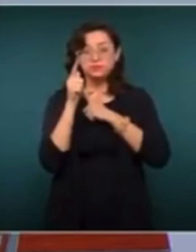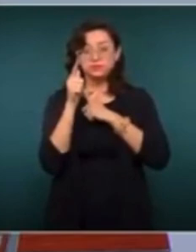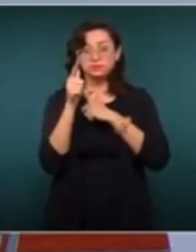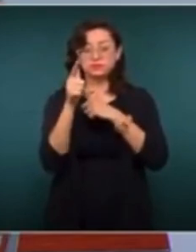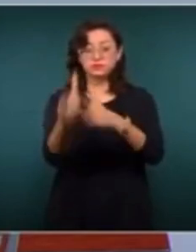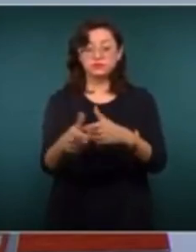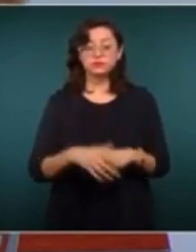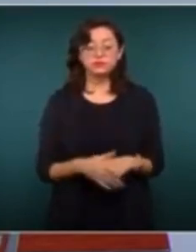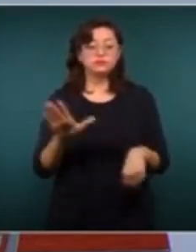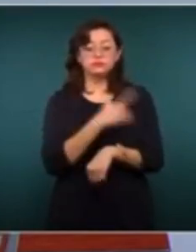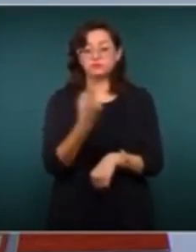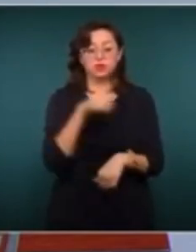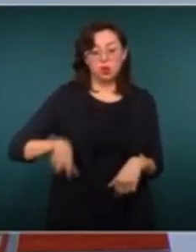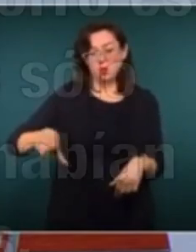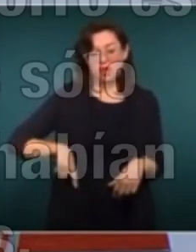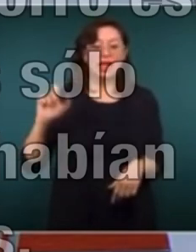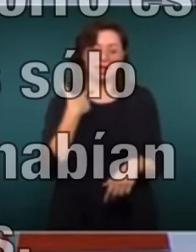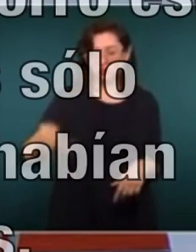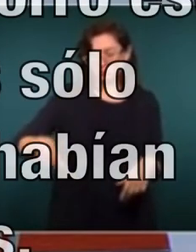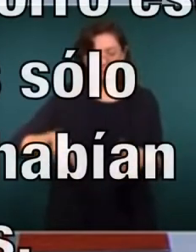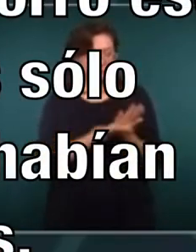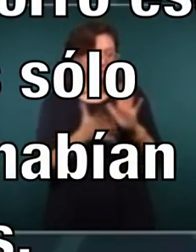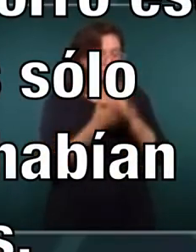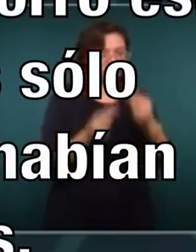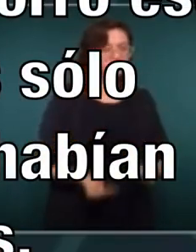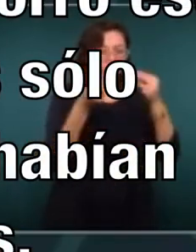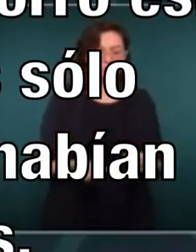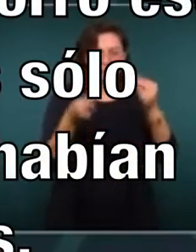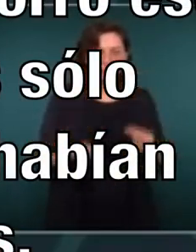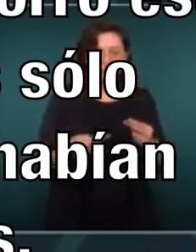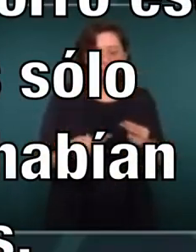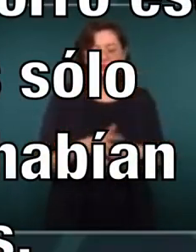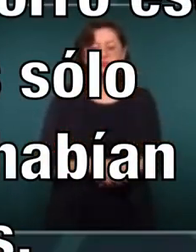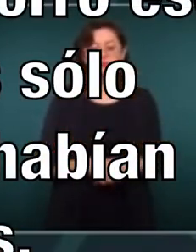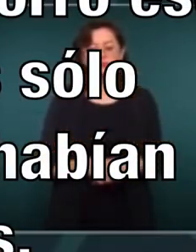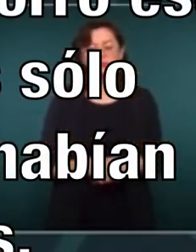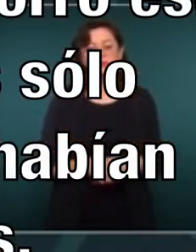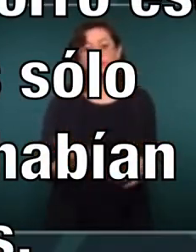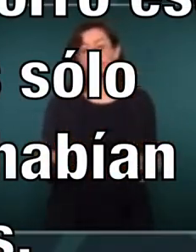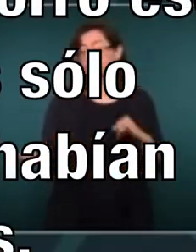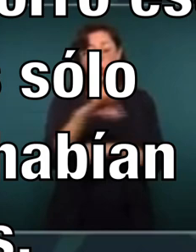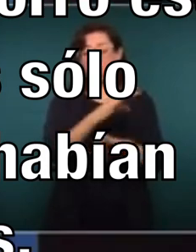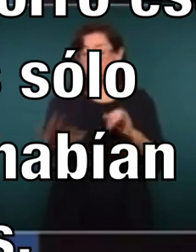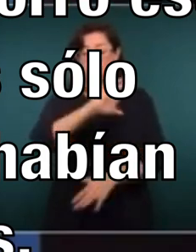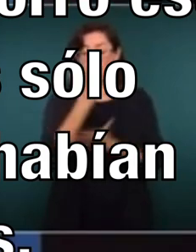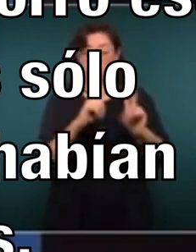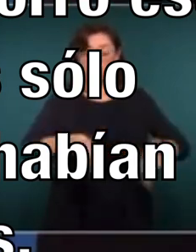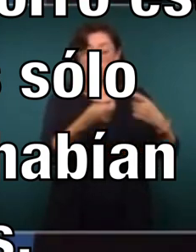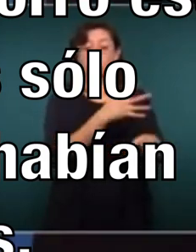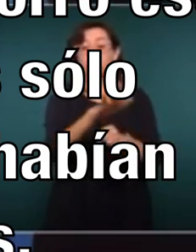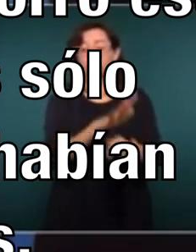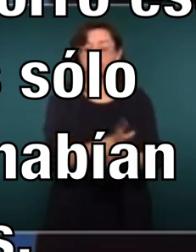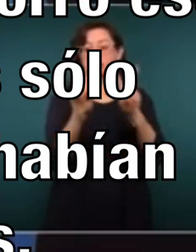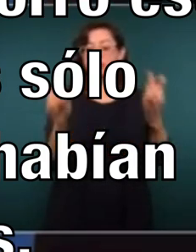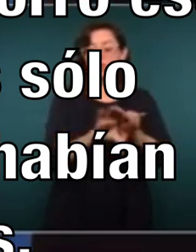siguieron haciendo negocios al amparo del poder público. Lo último que hicieron fue contratar gasoductos